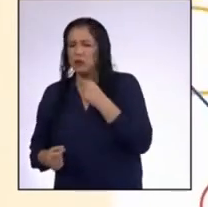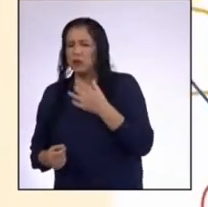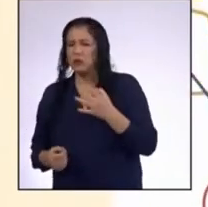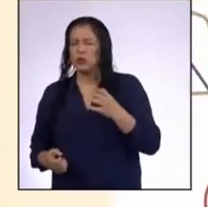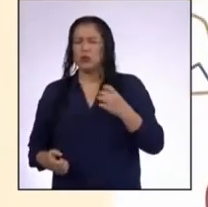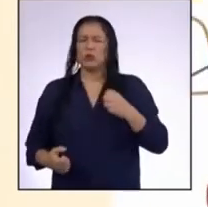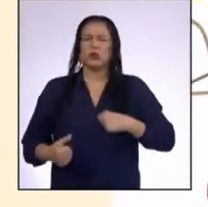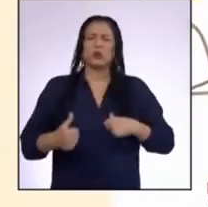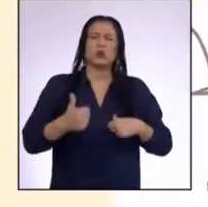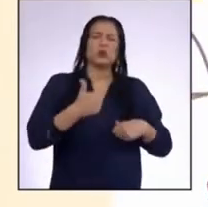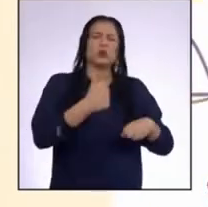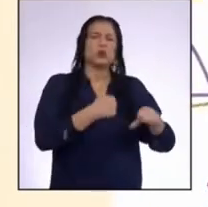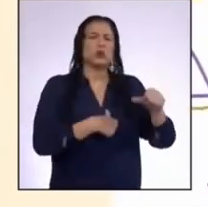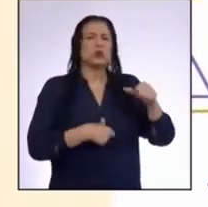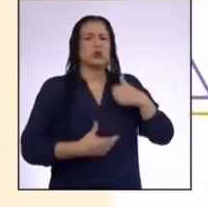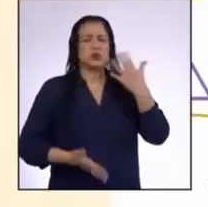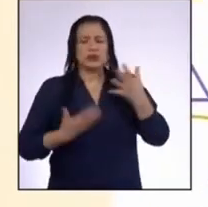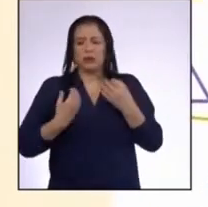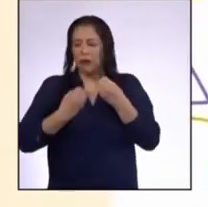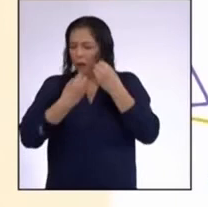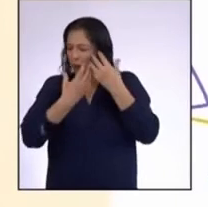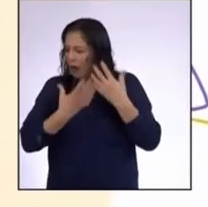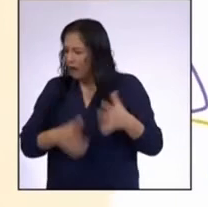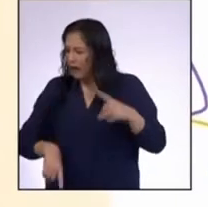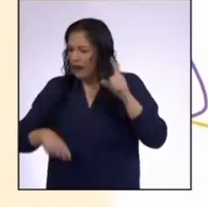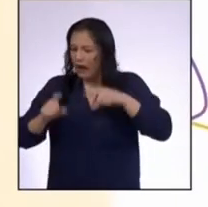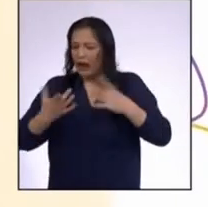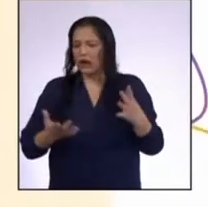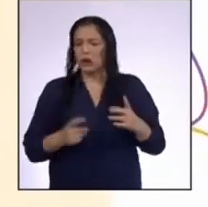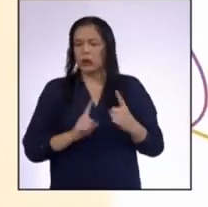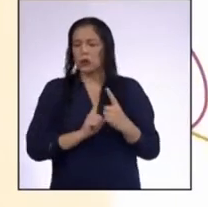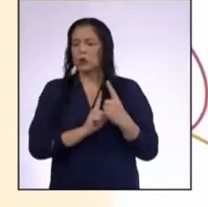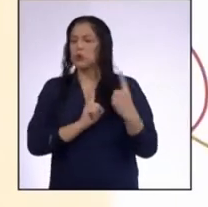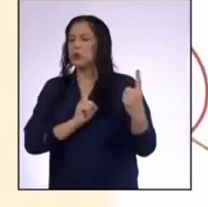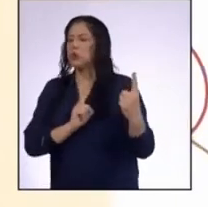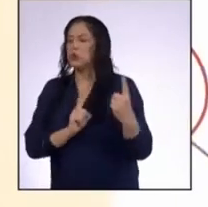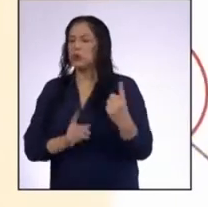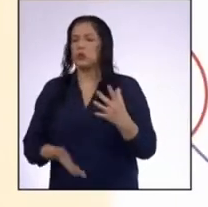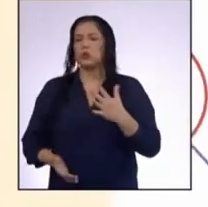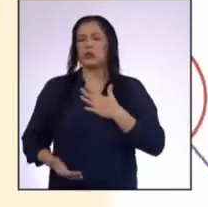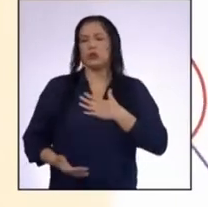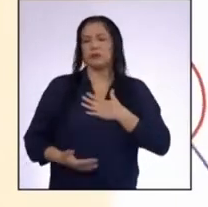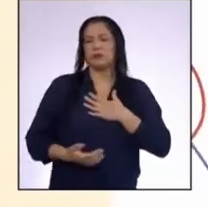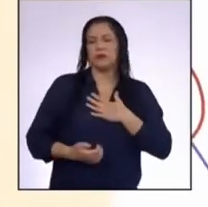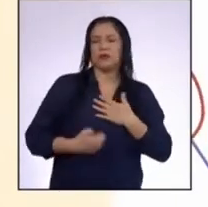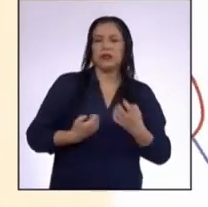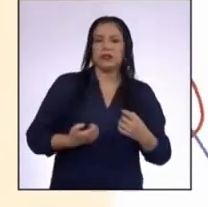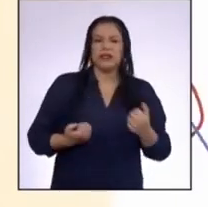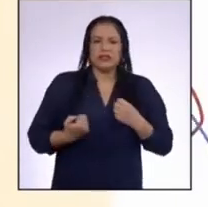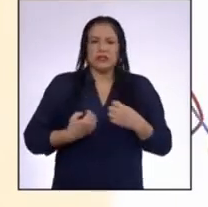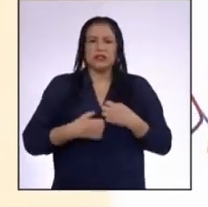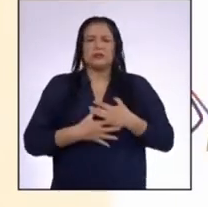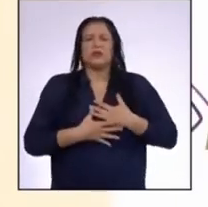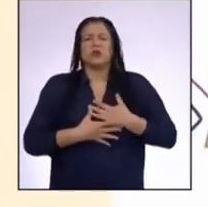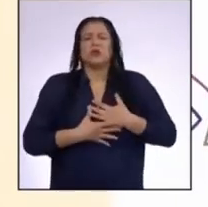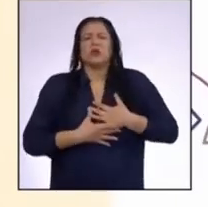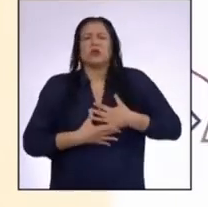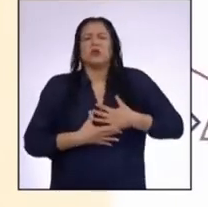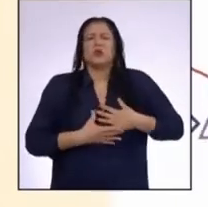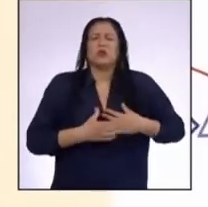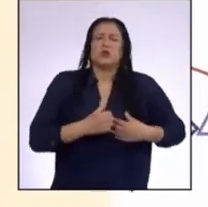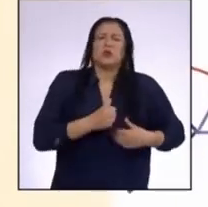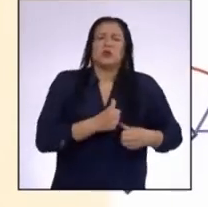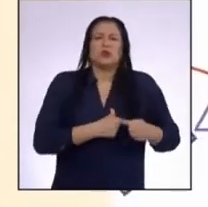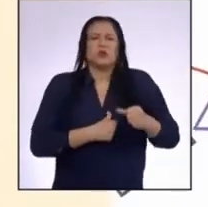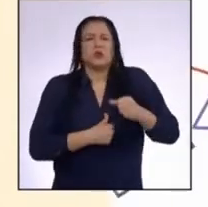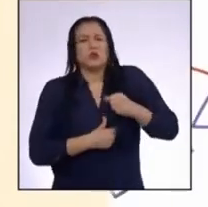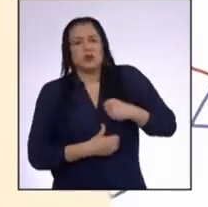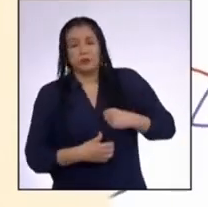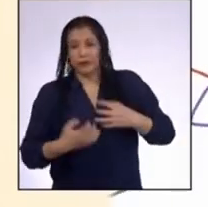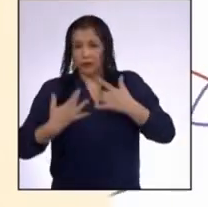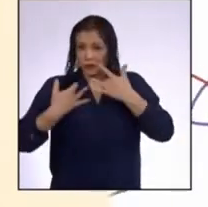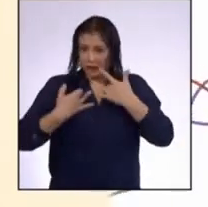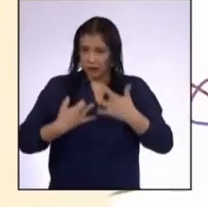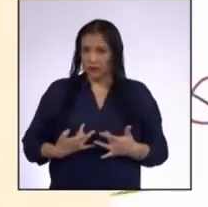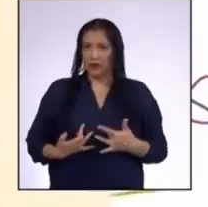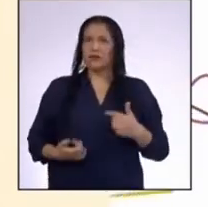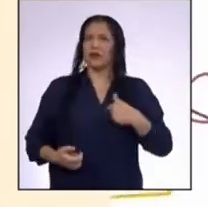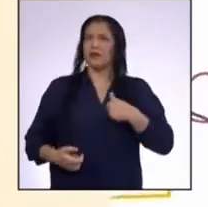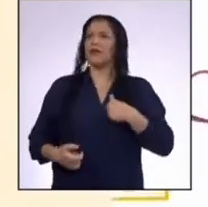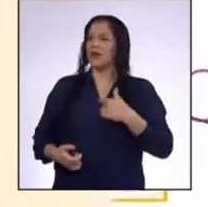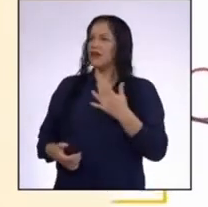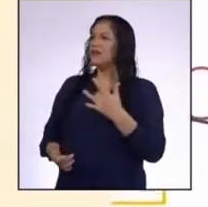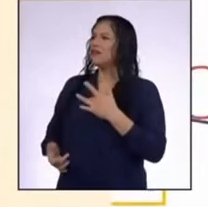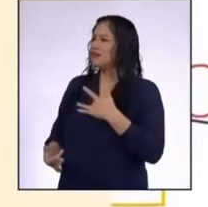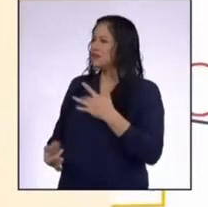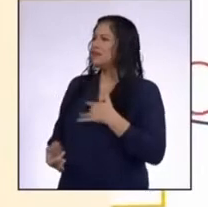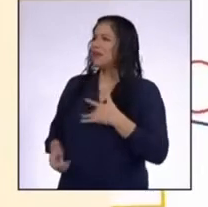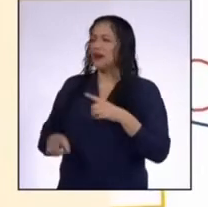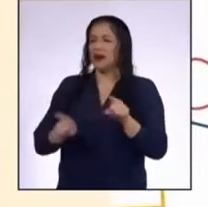emocional por perder o alejarse de algo que es gratificante Sentimos presión en el pecho Es verdad Tristeza es lo que yo sentía